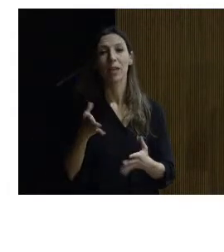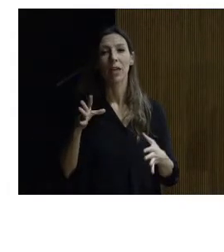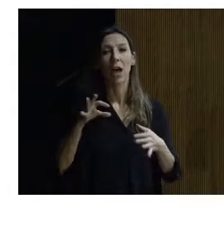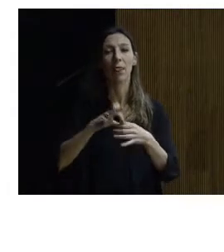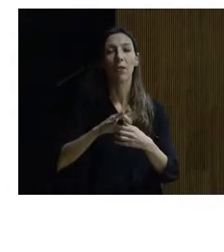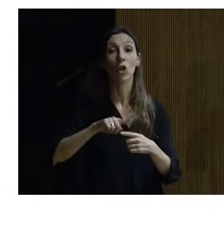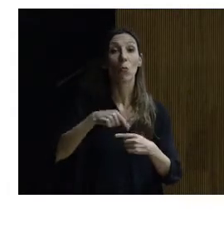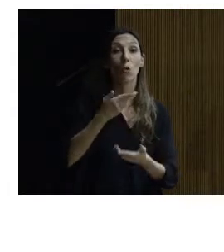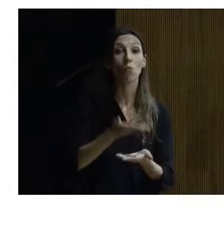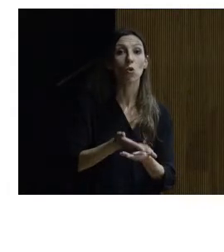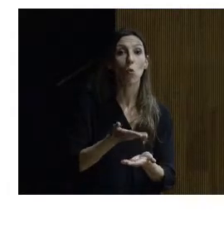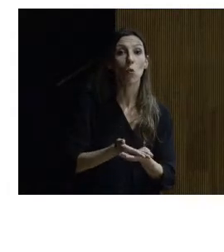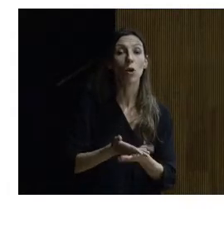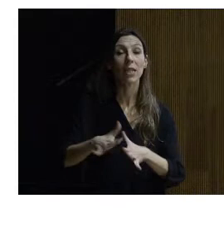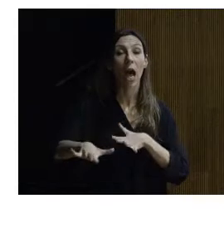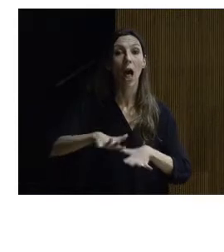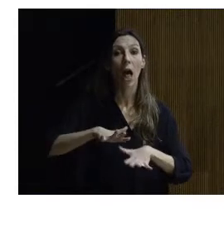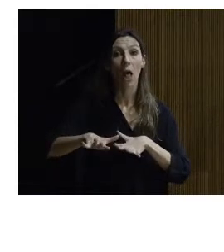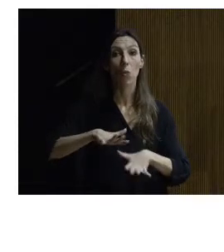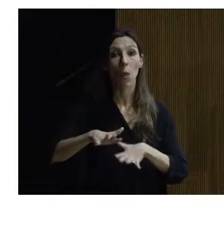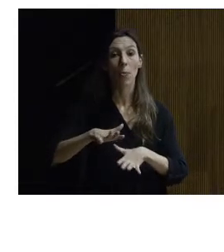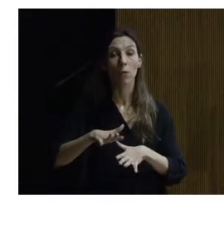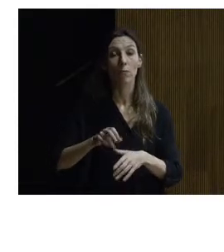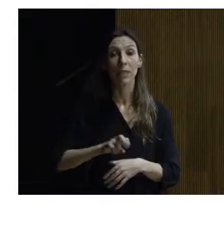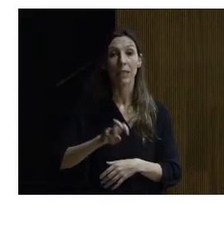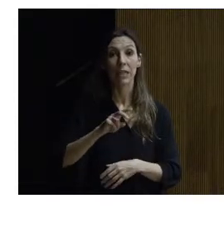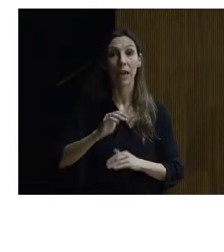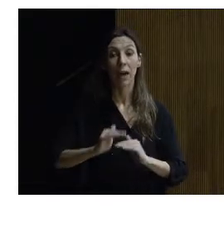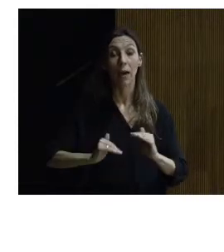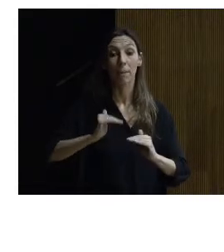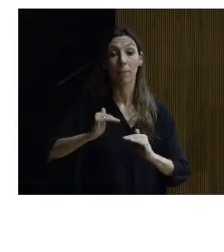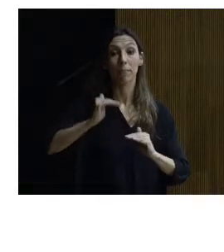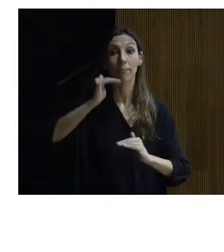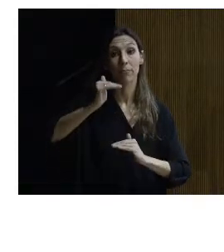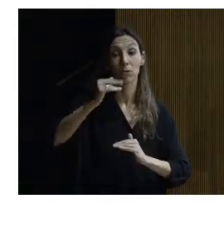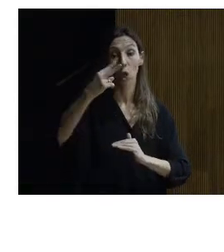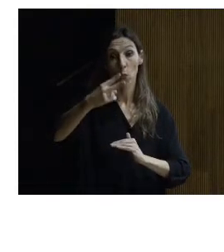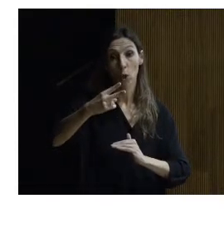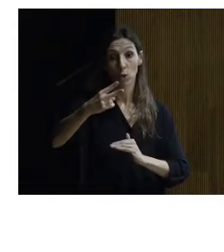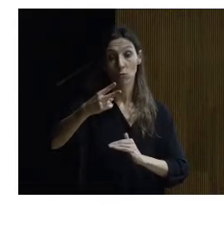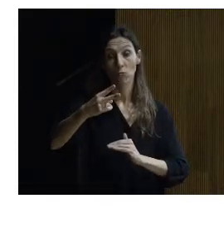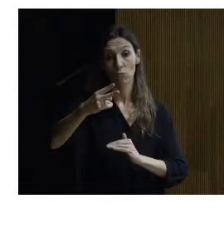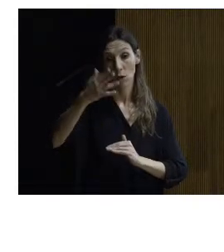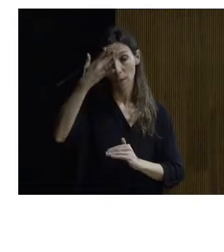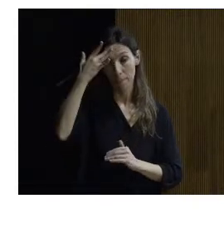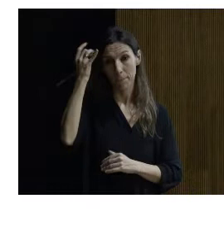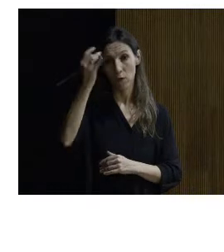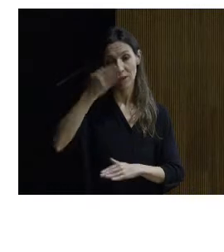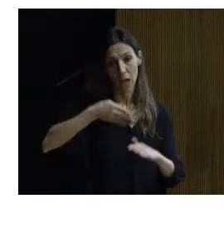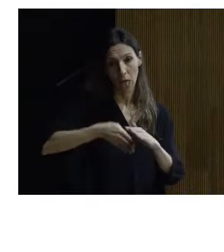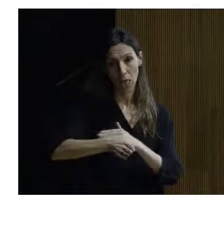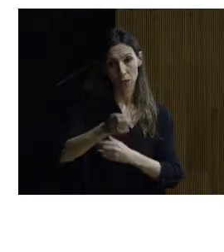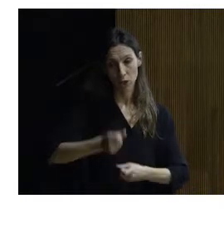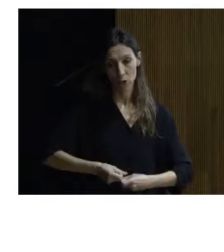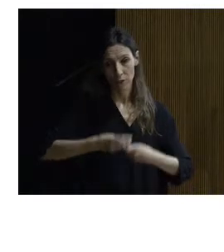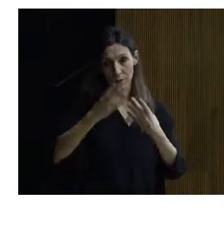propuestas de actuación y bueno pues dos peldaños más altos por fin el acceso el acceso al edificio ¿no? aquí